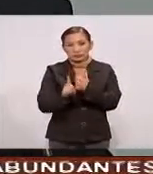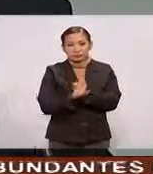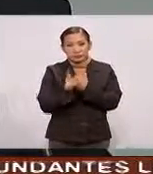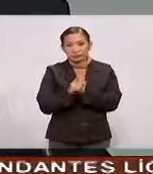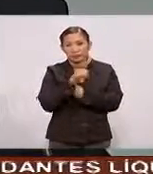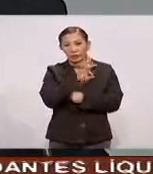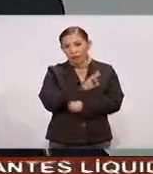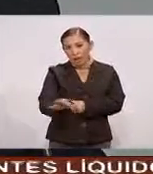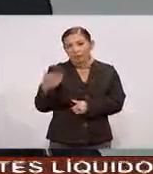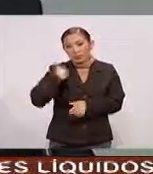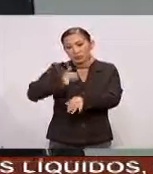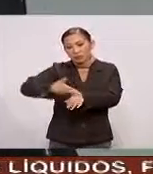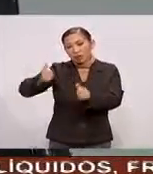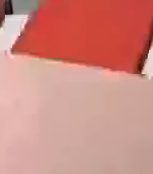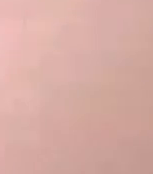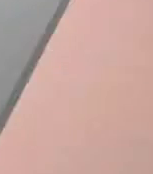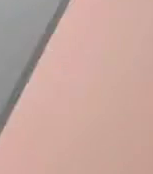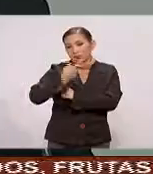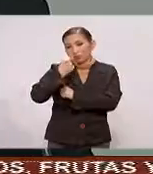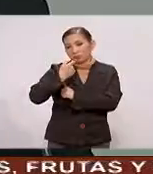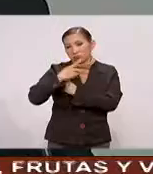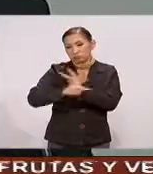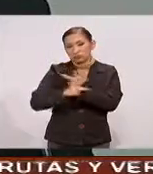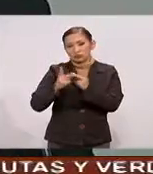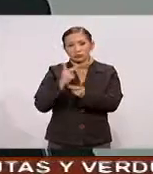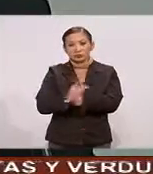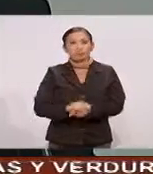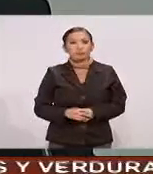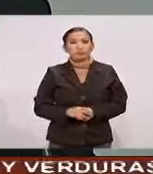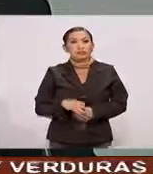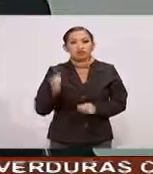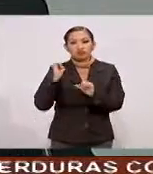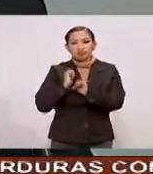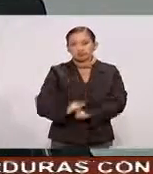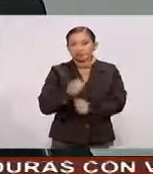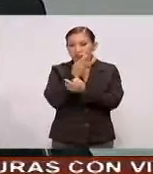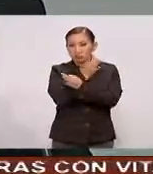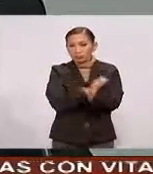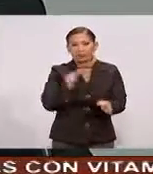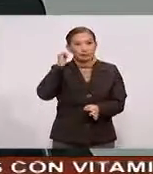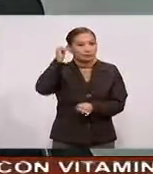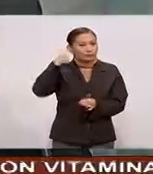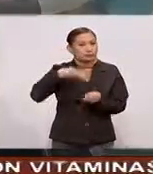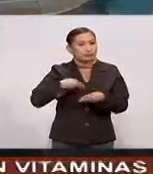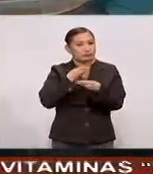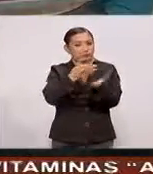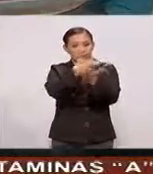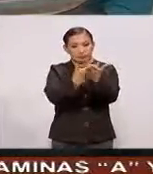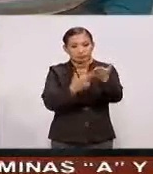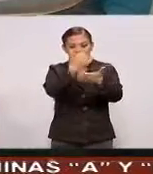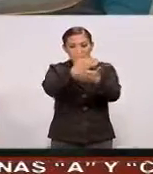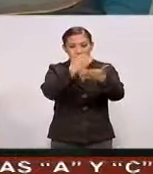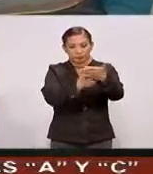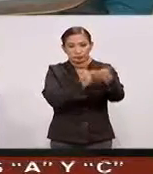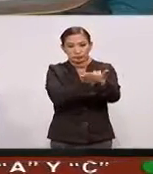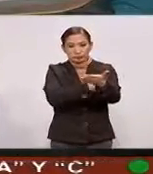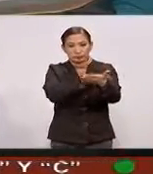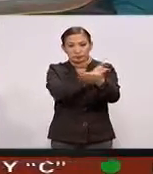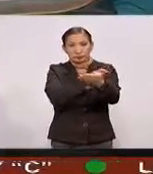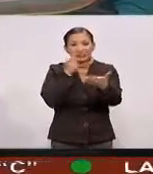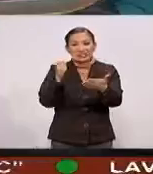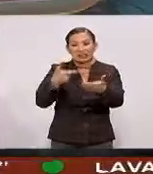Que puede ser Resuelta A través De estos Productos El comisionado Informó Que en abril Se entregará El registro Sanitario De la versión